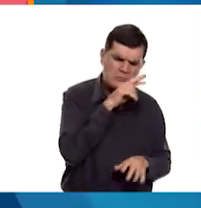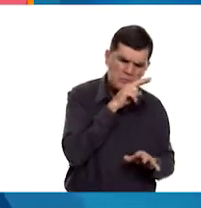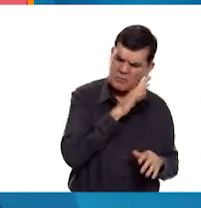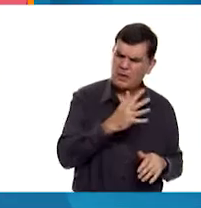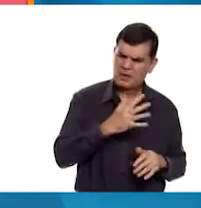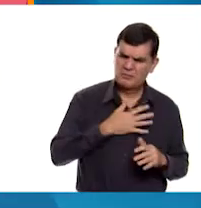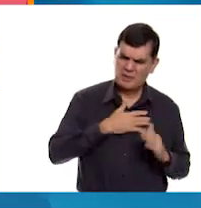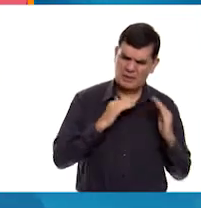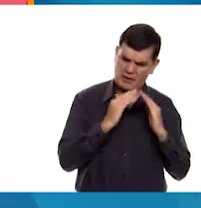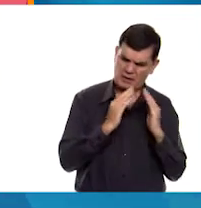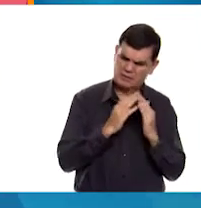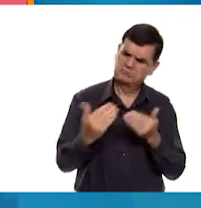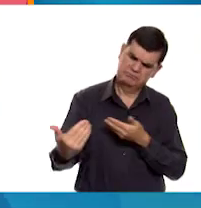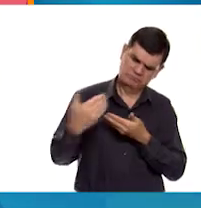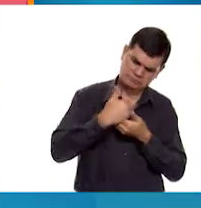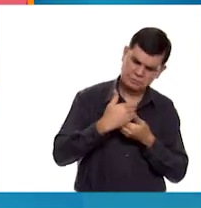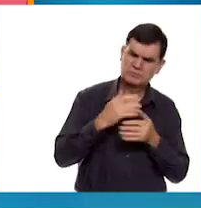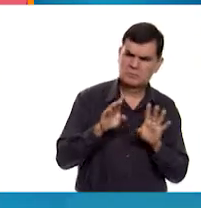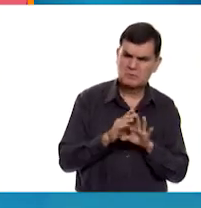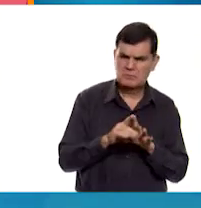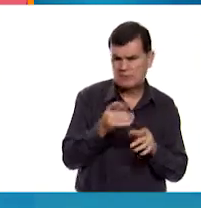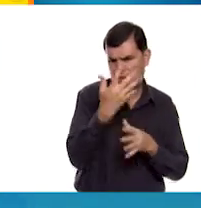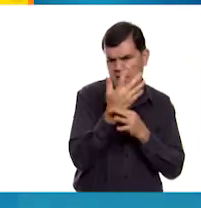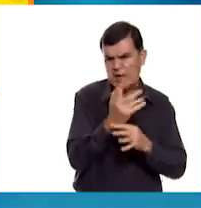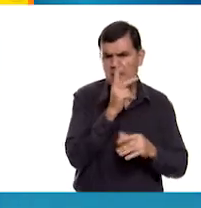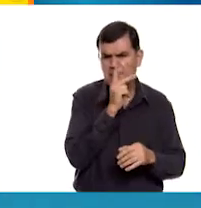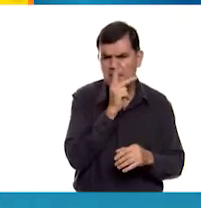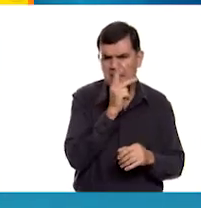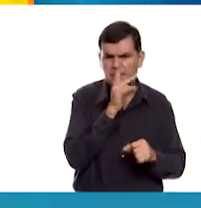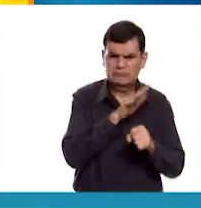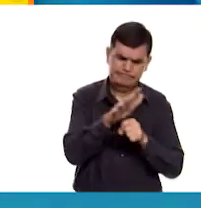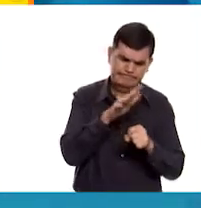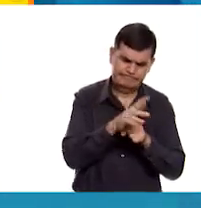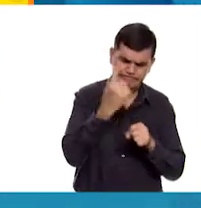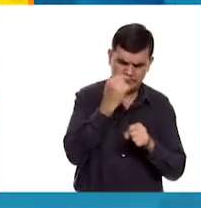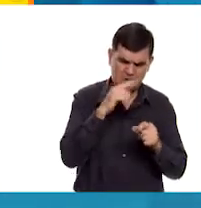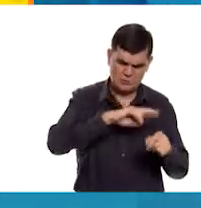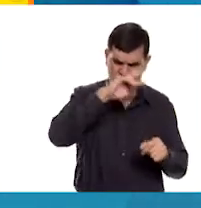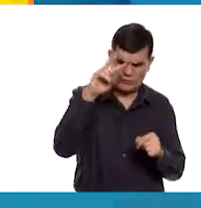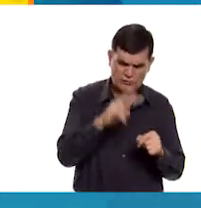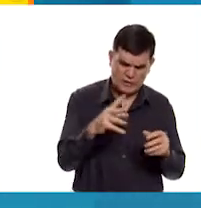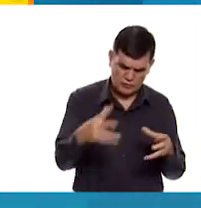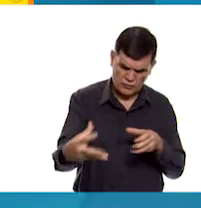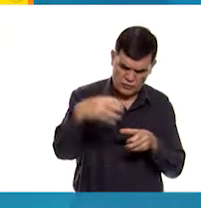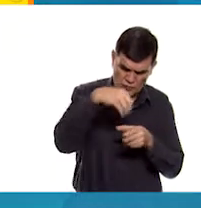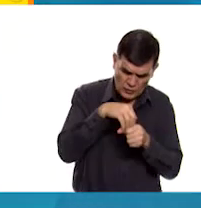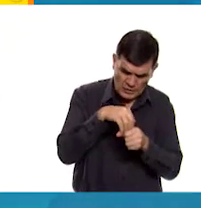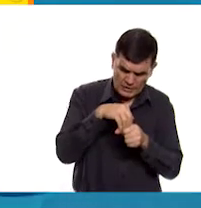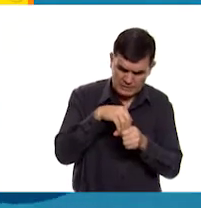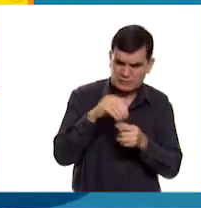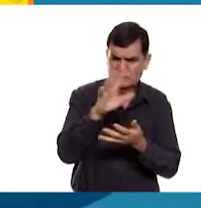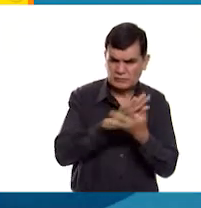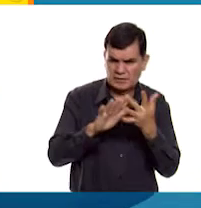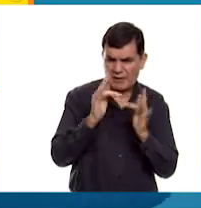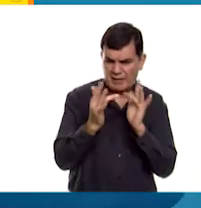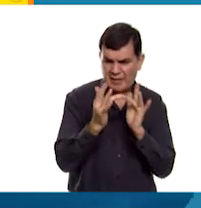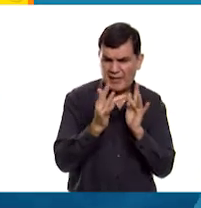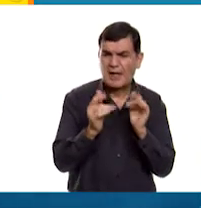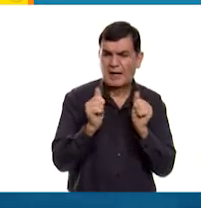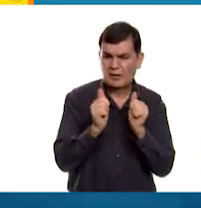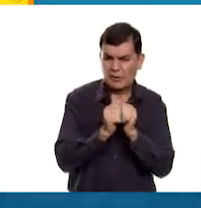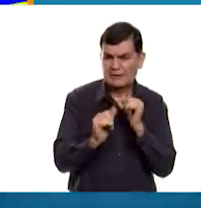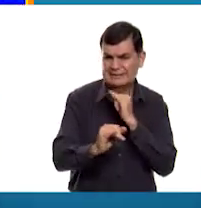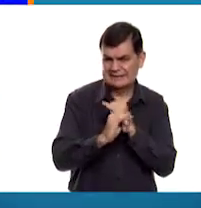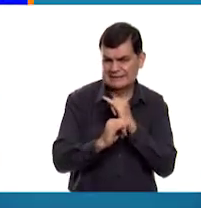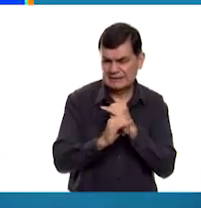Podemos hacerlo en mi casa. Como dice mi papá, para lograr una verdadera inclusión digital, debemos compartir